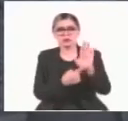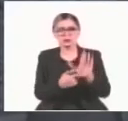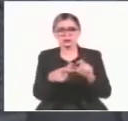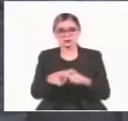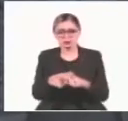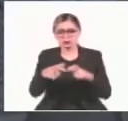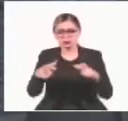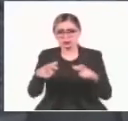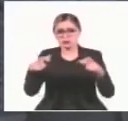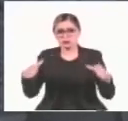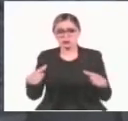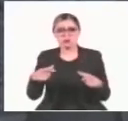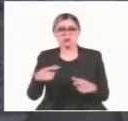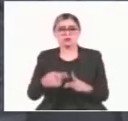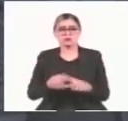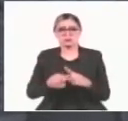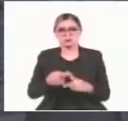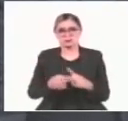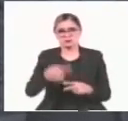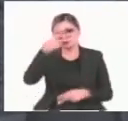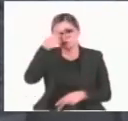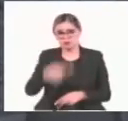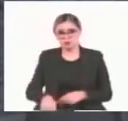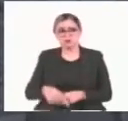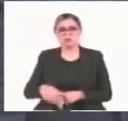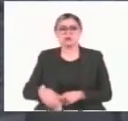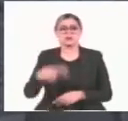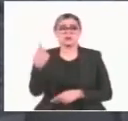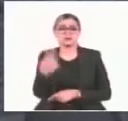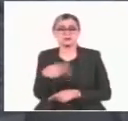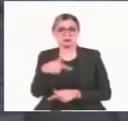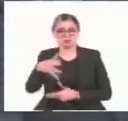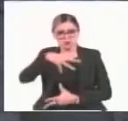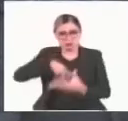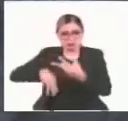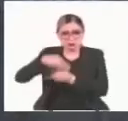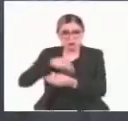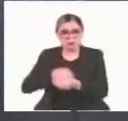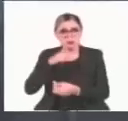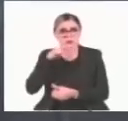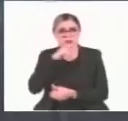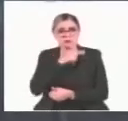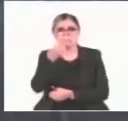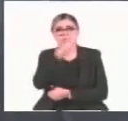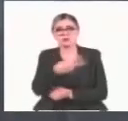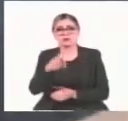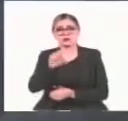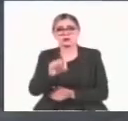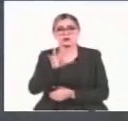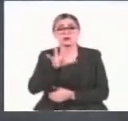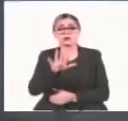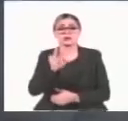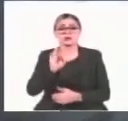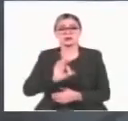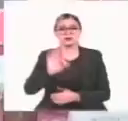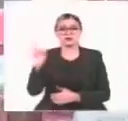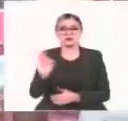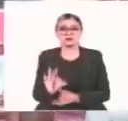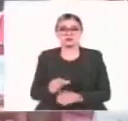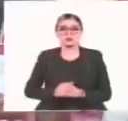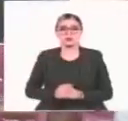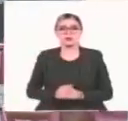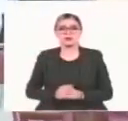crecimos el presupuesto para obra pública de un ejercicio a otro en 225%.